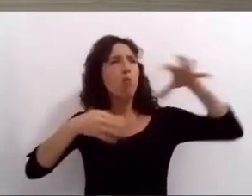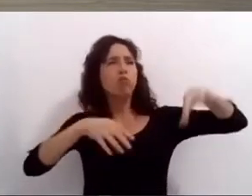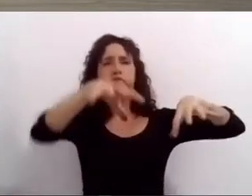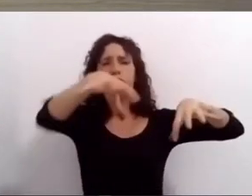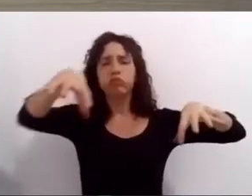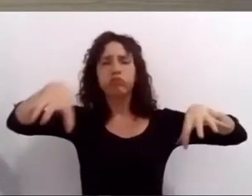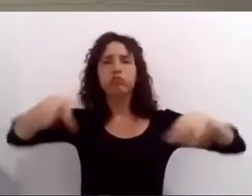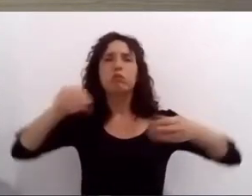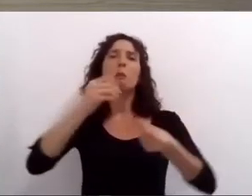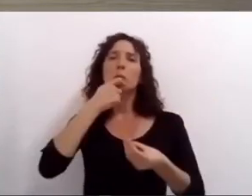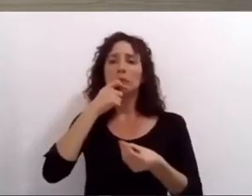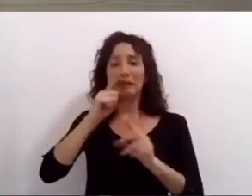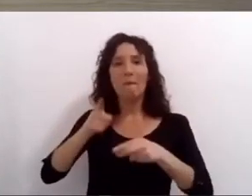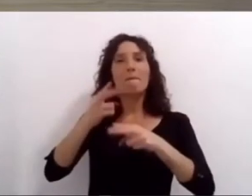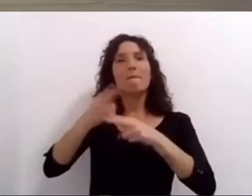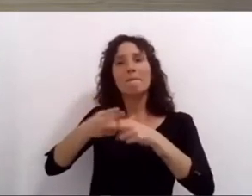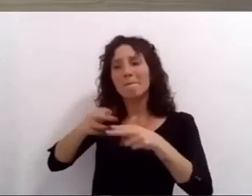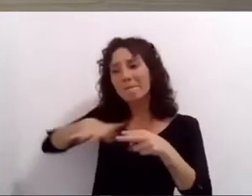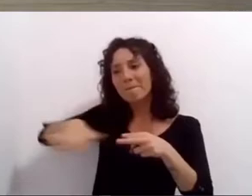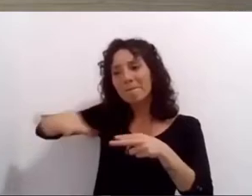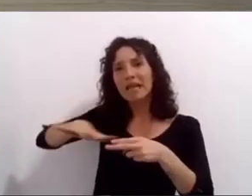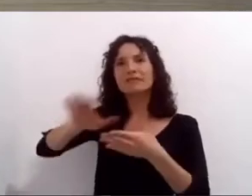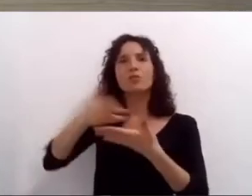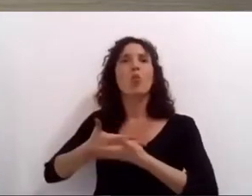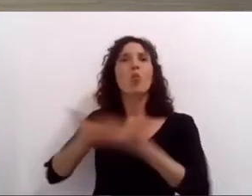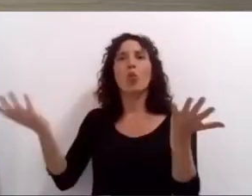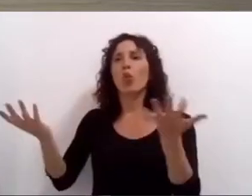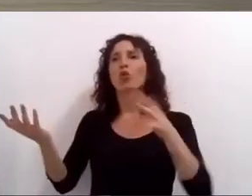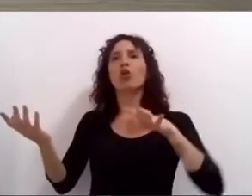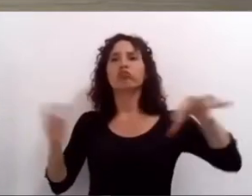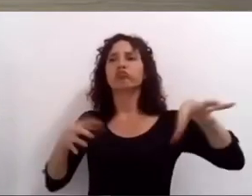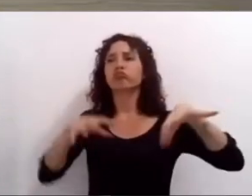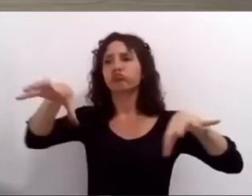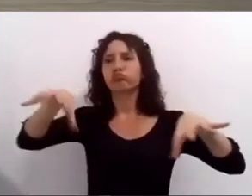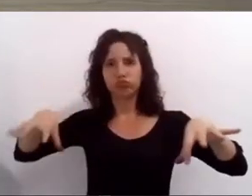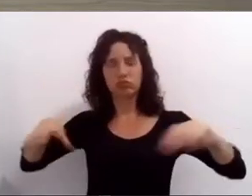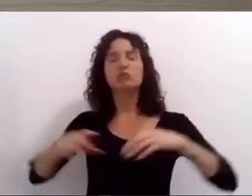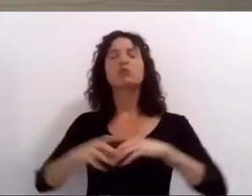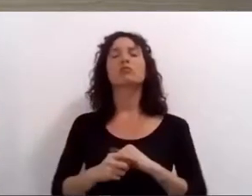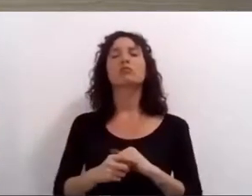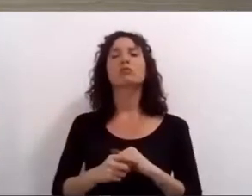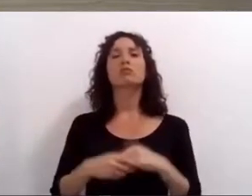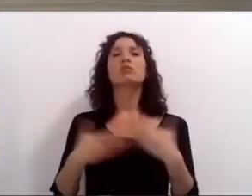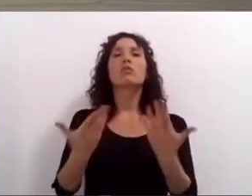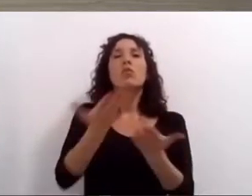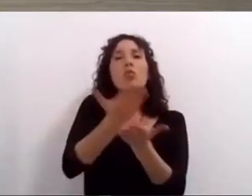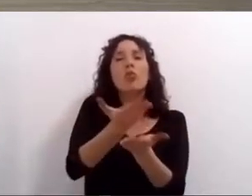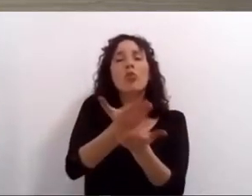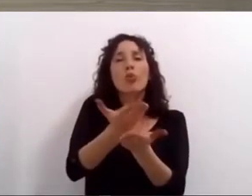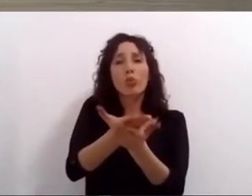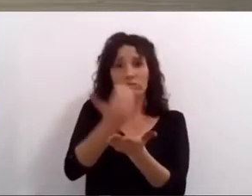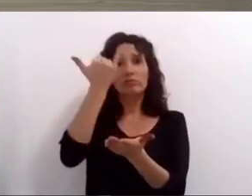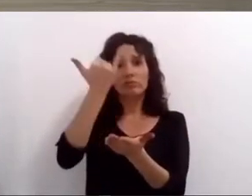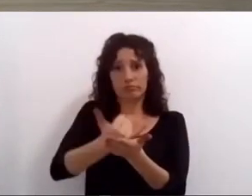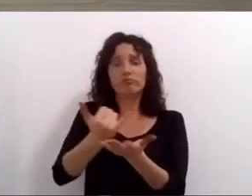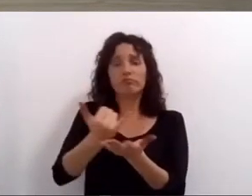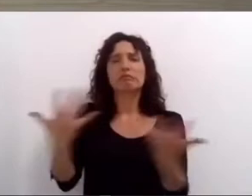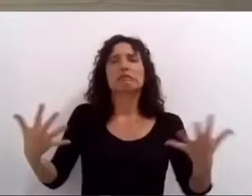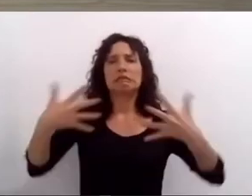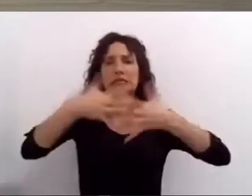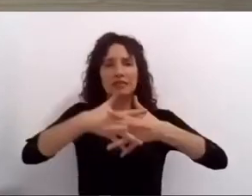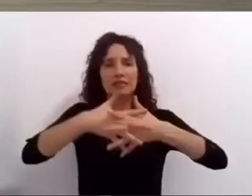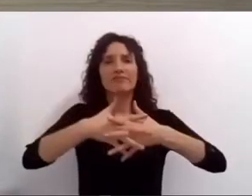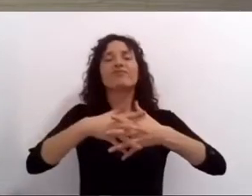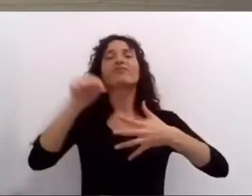plazas educativas en espacios públicos vamos a realizar una propuesta integral para la franja del río y los galpones para generar